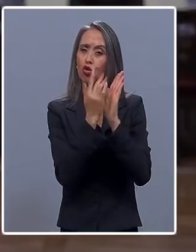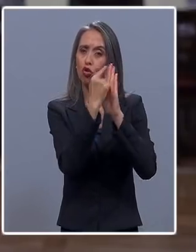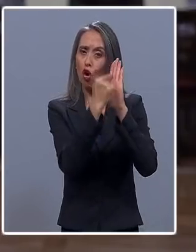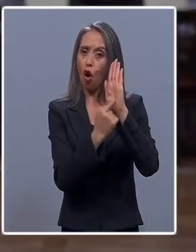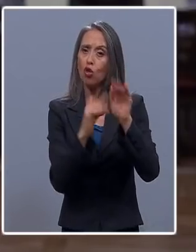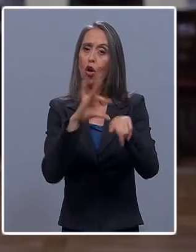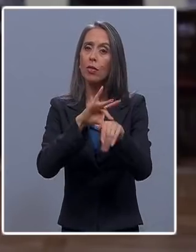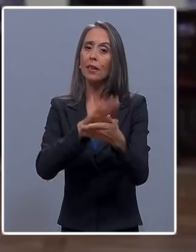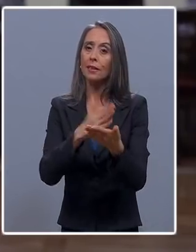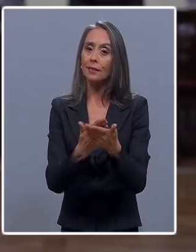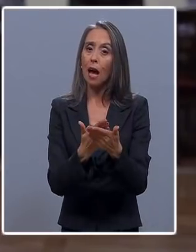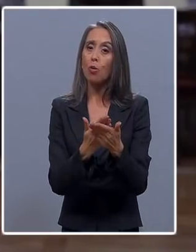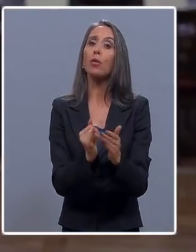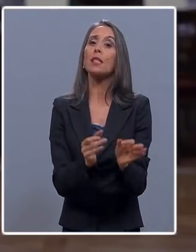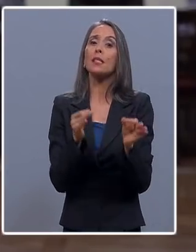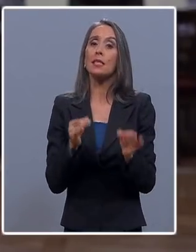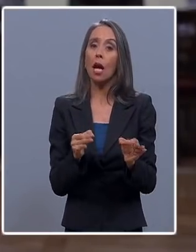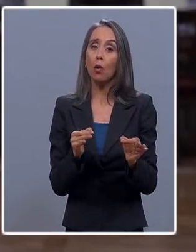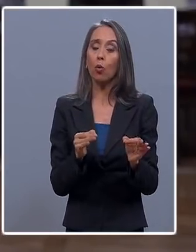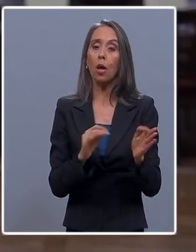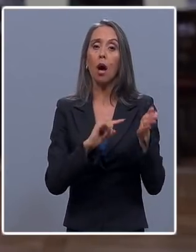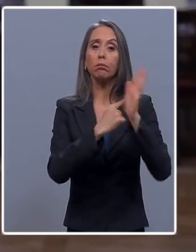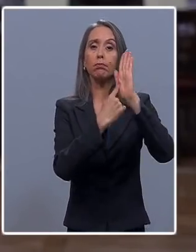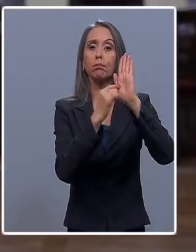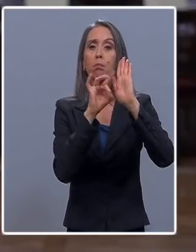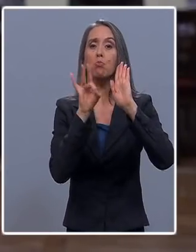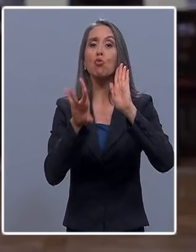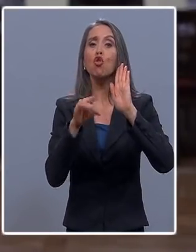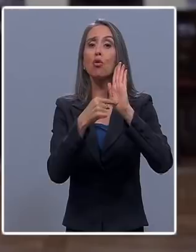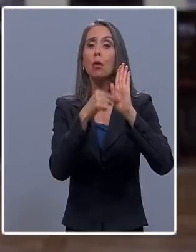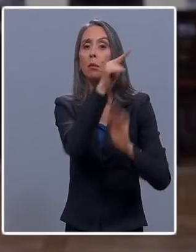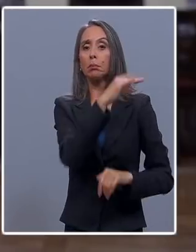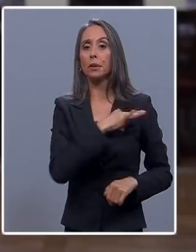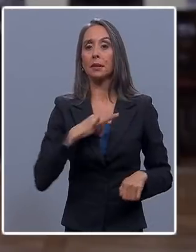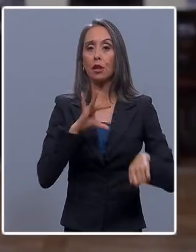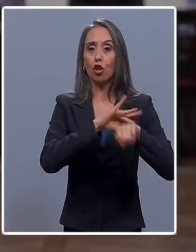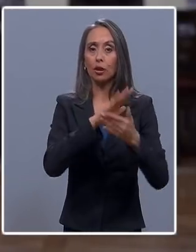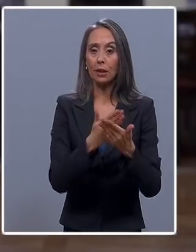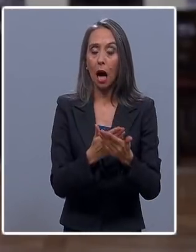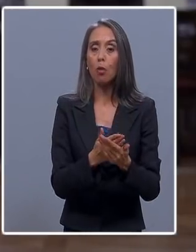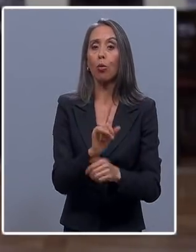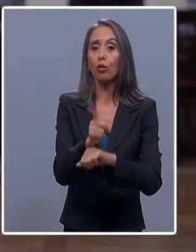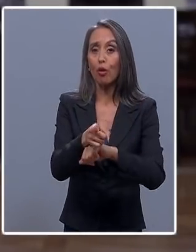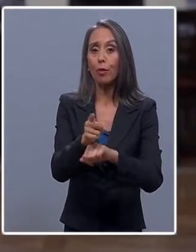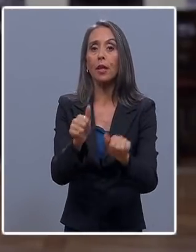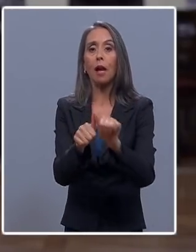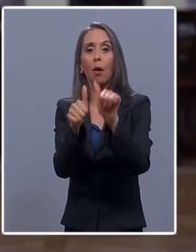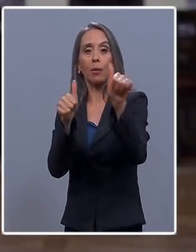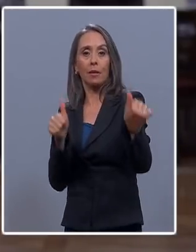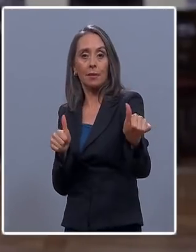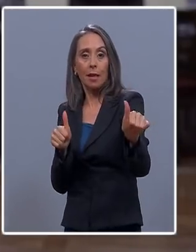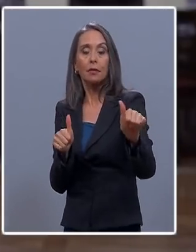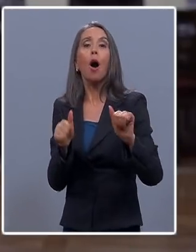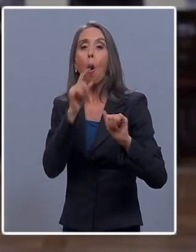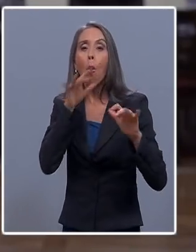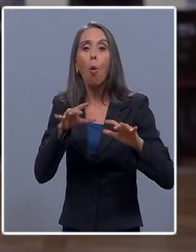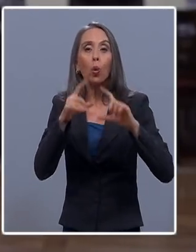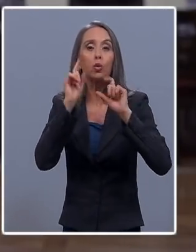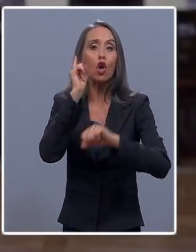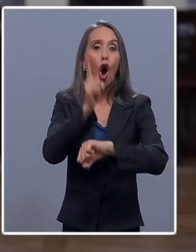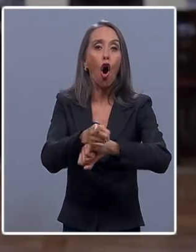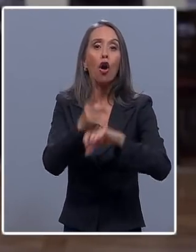sanitarios de seguridad que ha establecido la autoridad sanitaria como el distanciamiento social, el uso de mascarillas